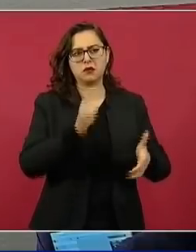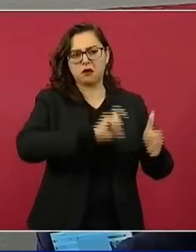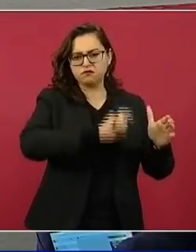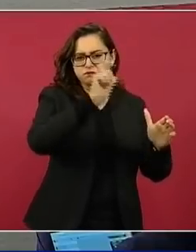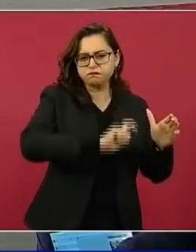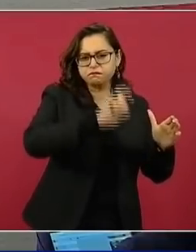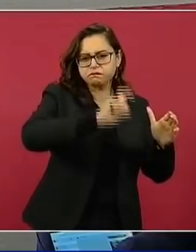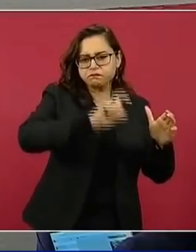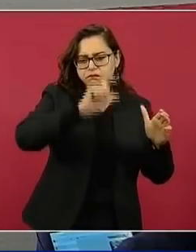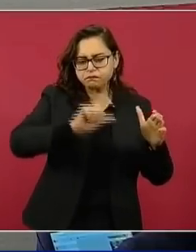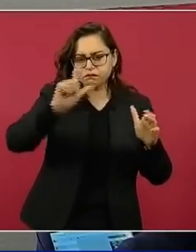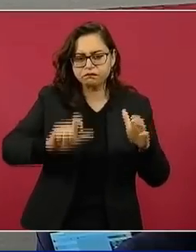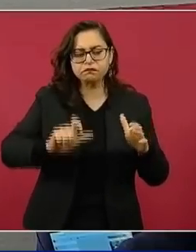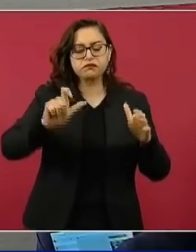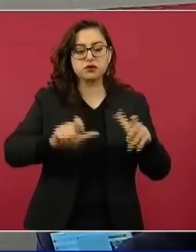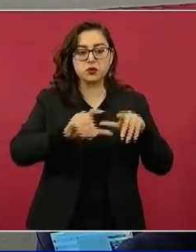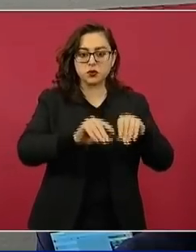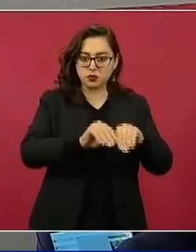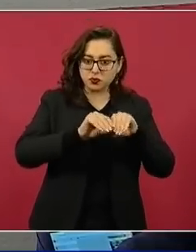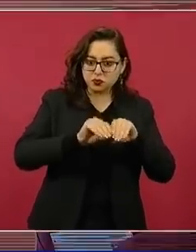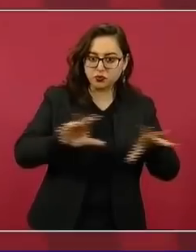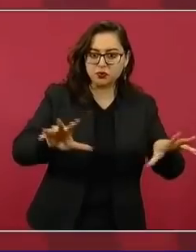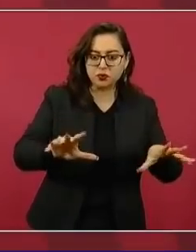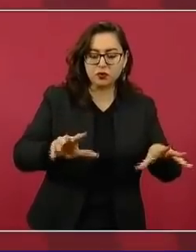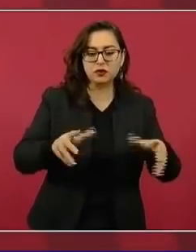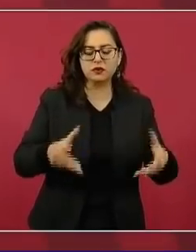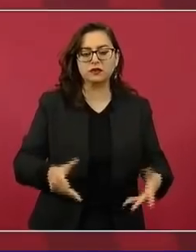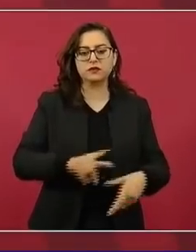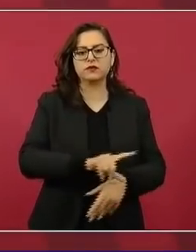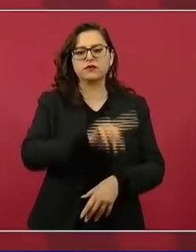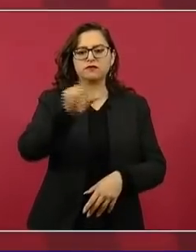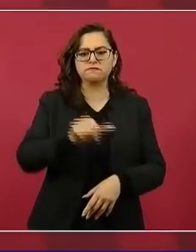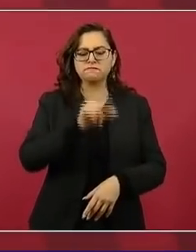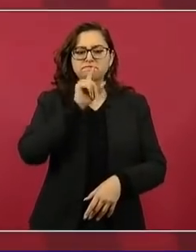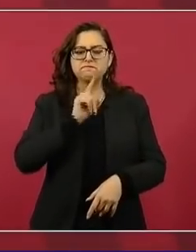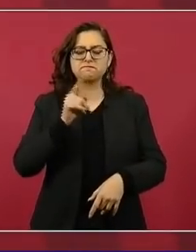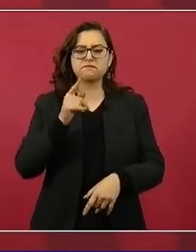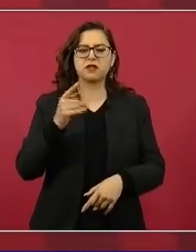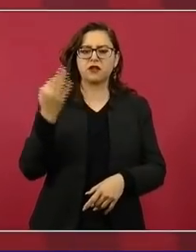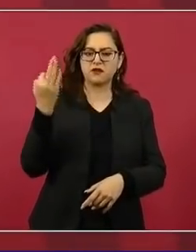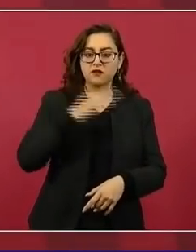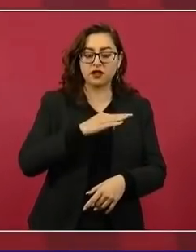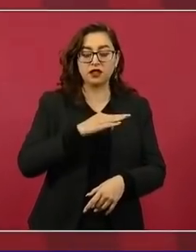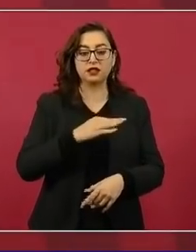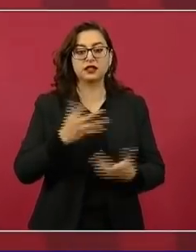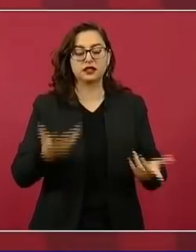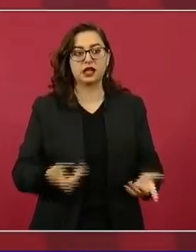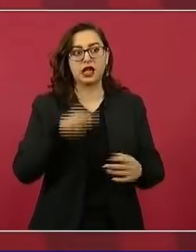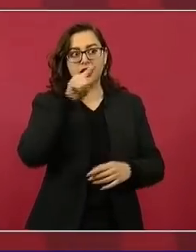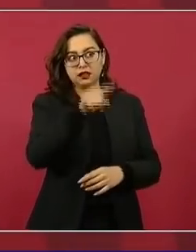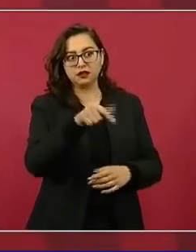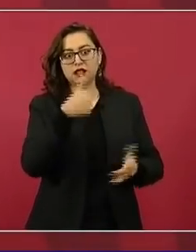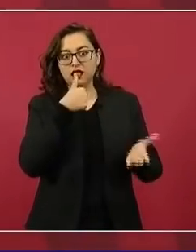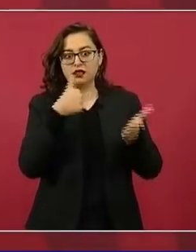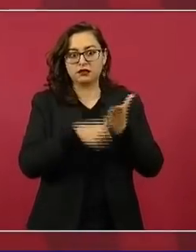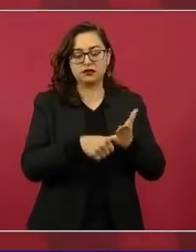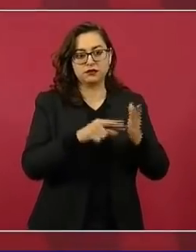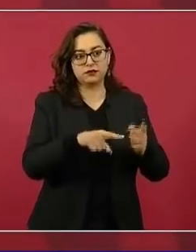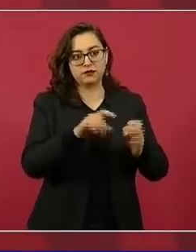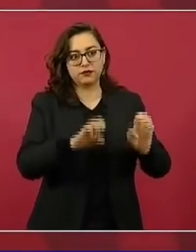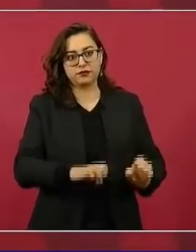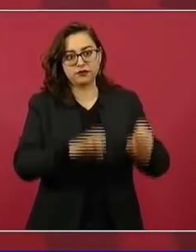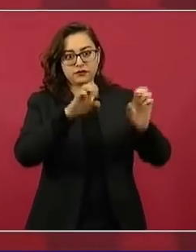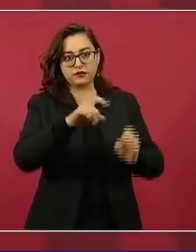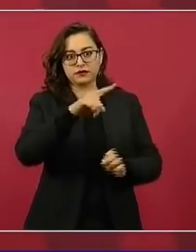comunicación y redes sociales se difundió la noticia falsa de que la fachada del Palacio Postal, ubicado en el